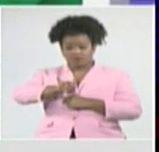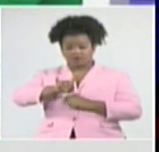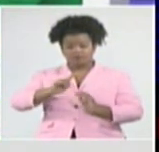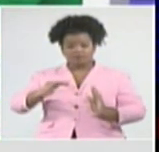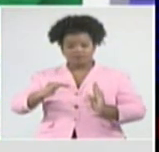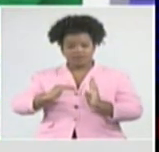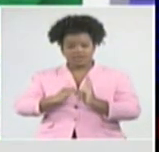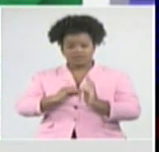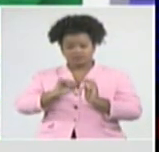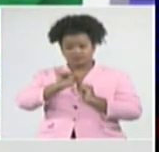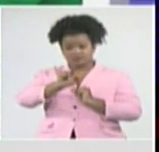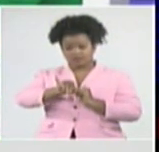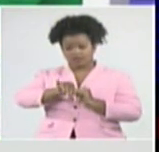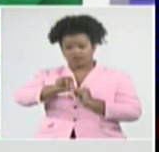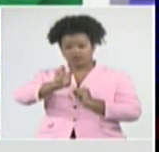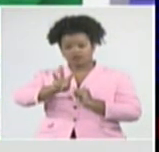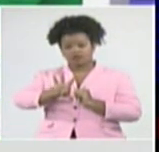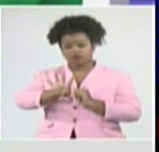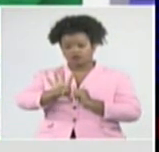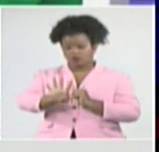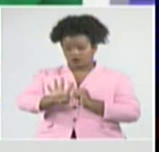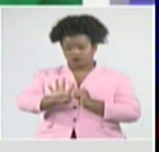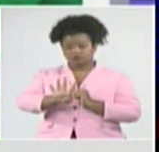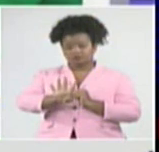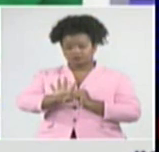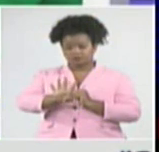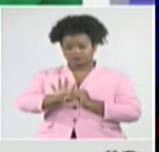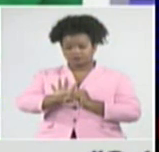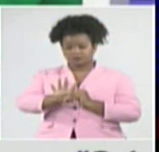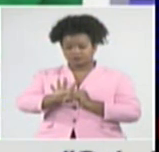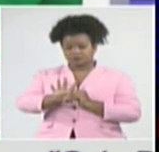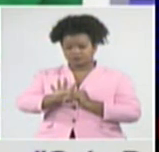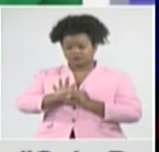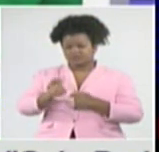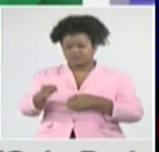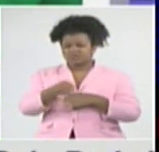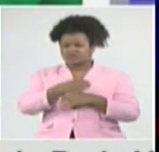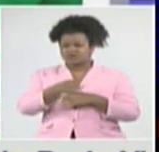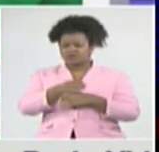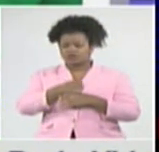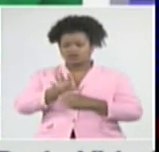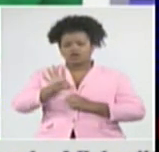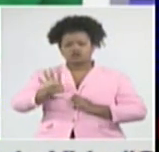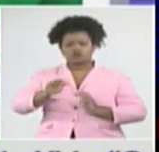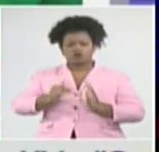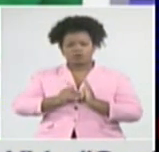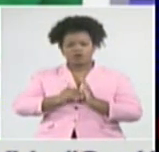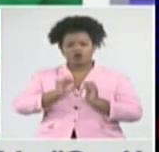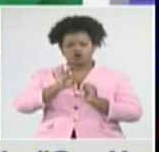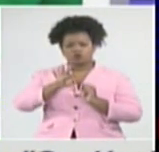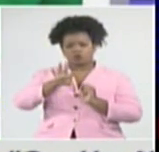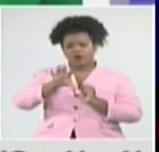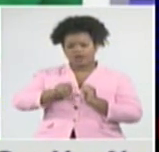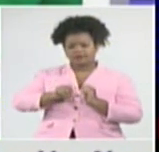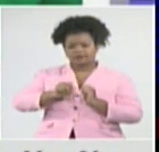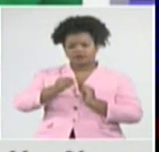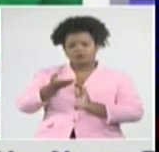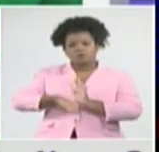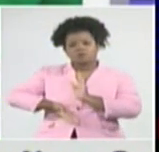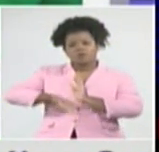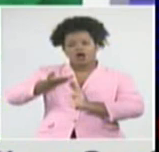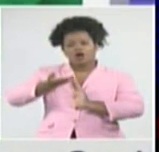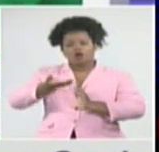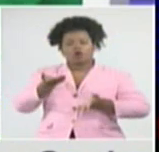Estamos hablando de 5.840 muestras más que